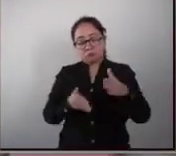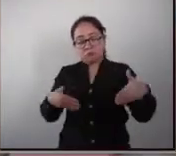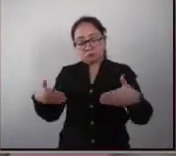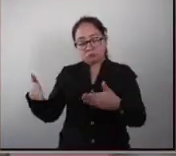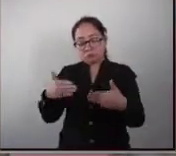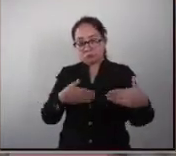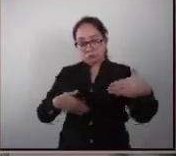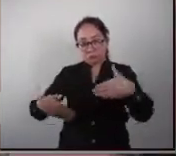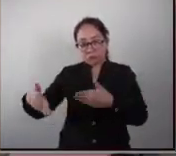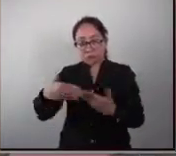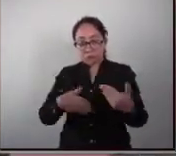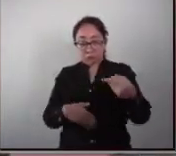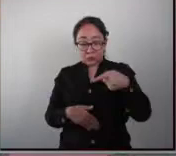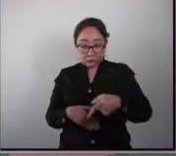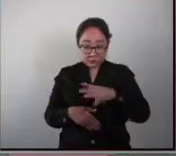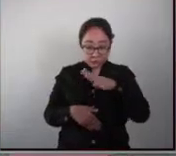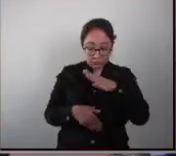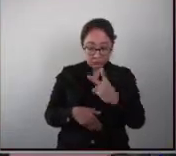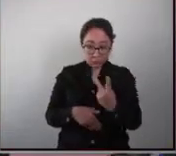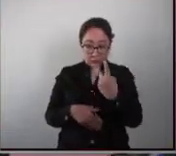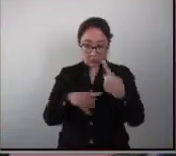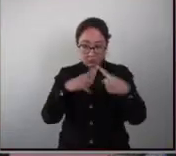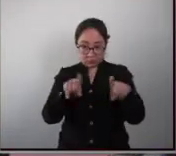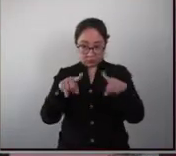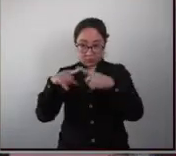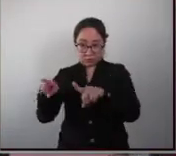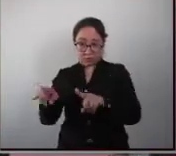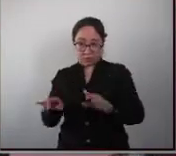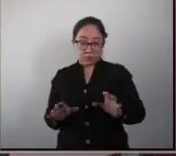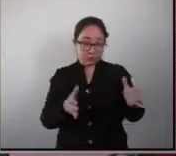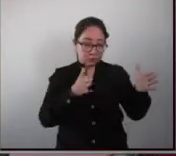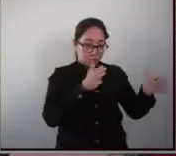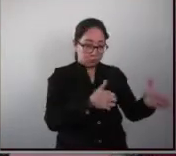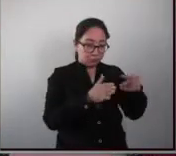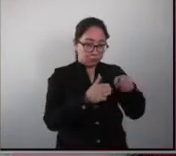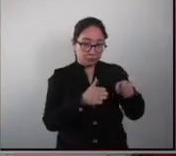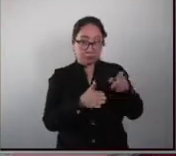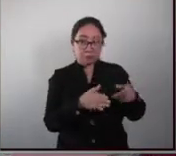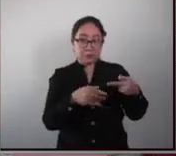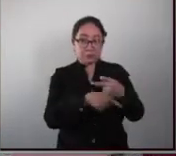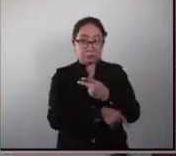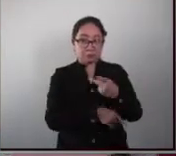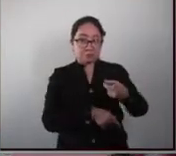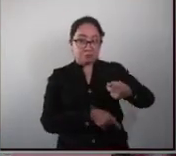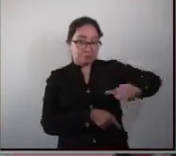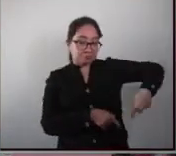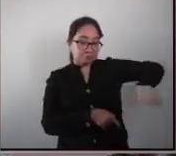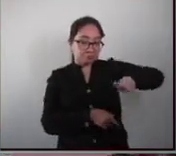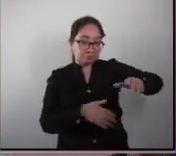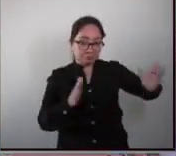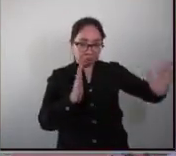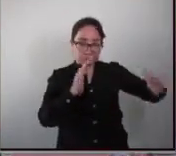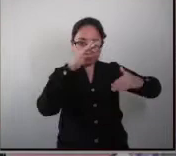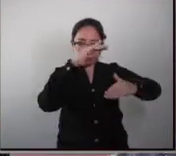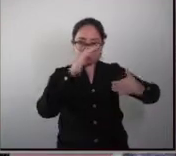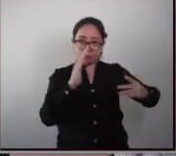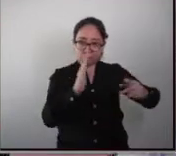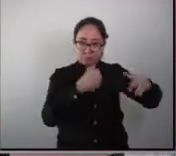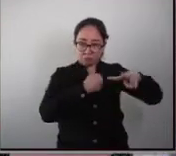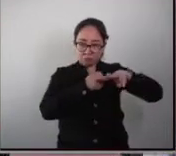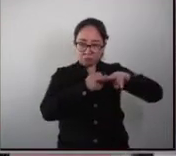podemos observar los dos tipos de tanques este por ejemplo ustedes pueden ver que es un tanque en donde hay